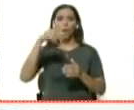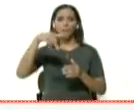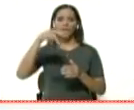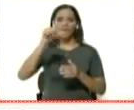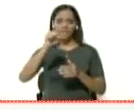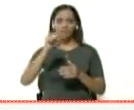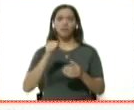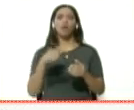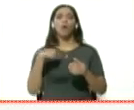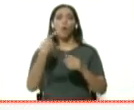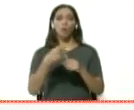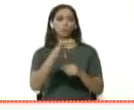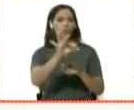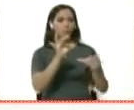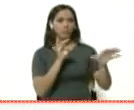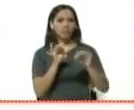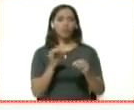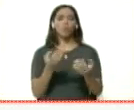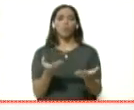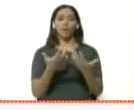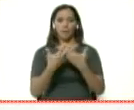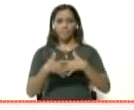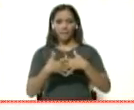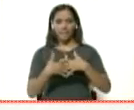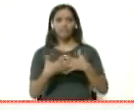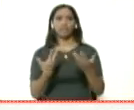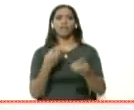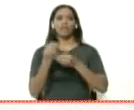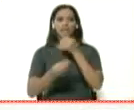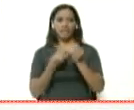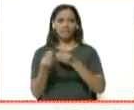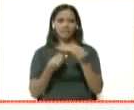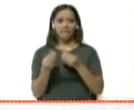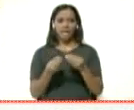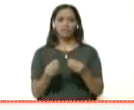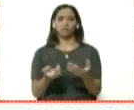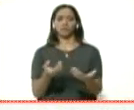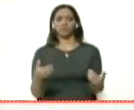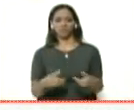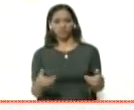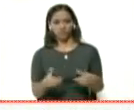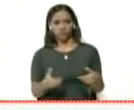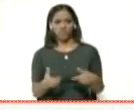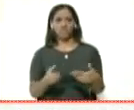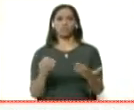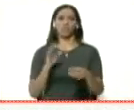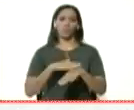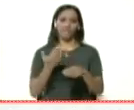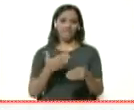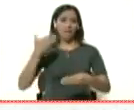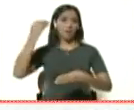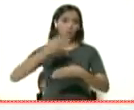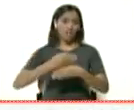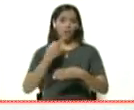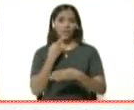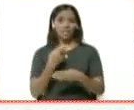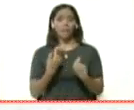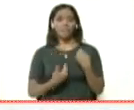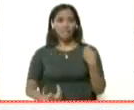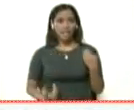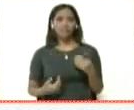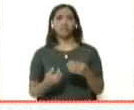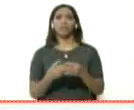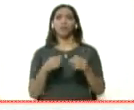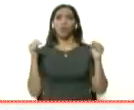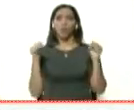lote lo hemos adquirido a través de alguna empresa que haciendo maravarismo para traerlo al país. Porque el bloqueo, lo decía el presidente, lo denunciaba el